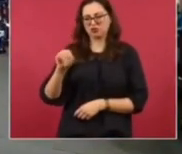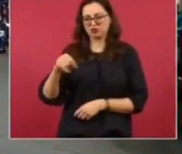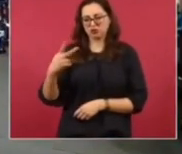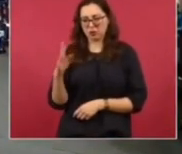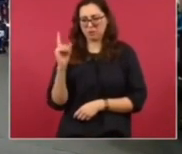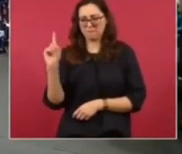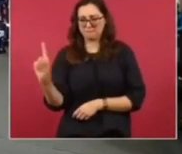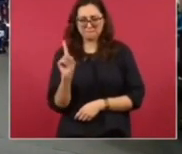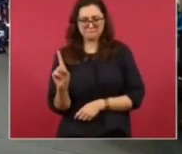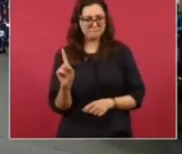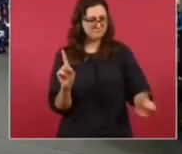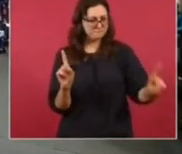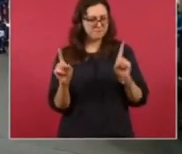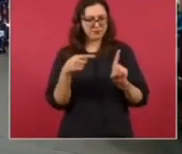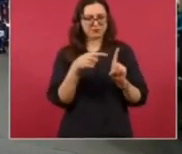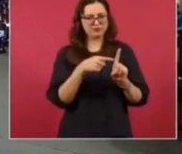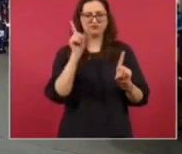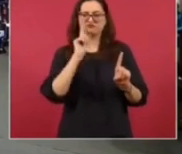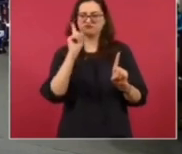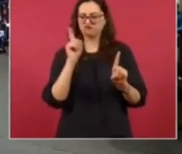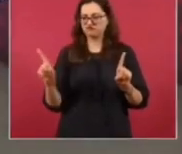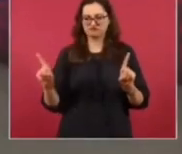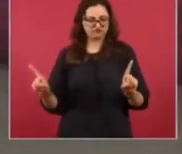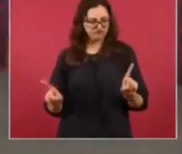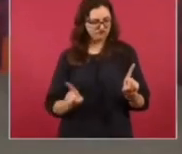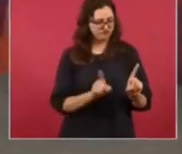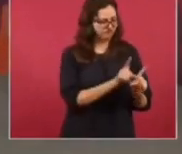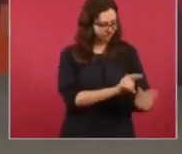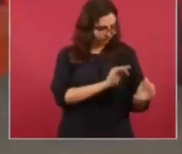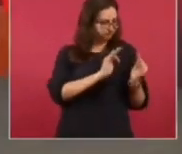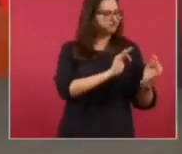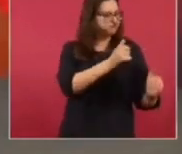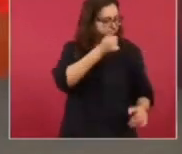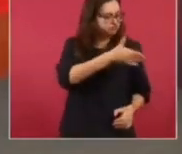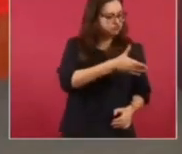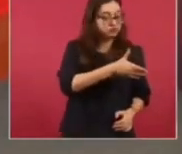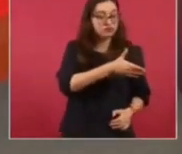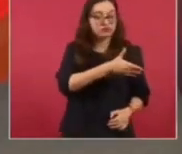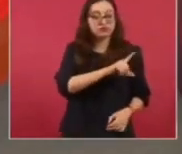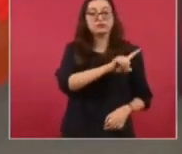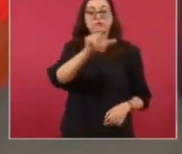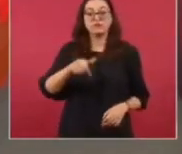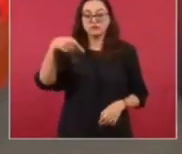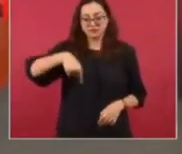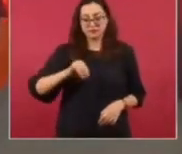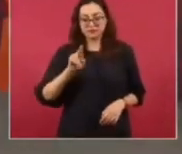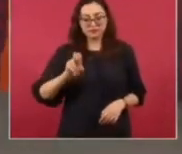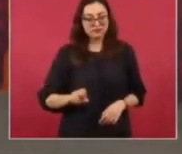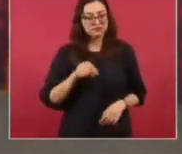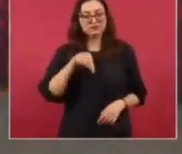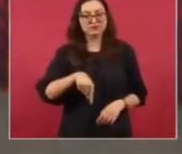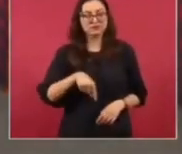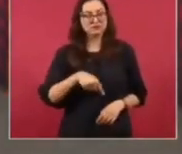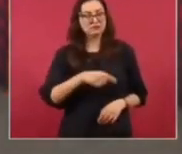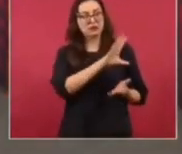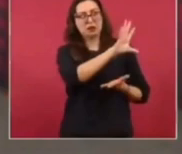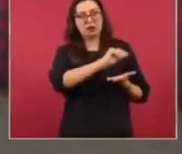Permitieron ese formato, los del INE, para que Ricardo Anaya se me parara enfrente.